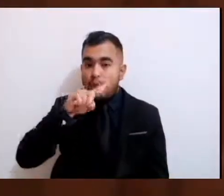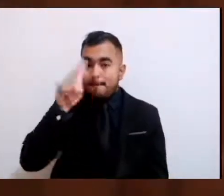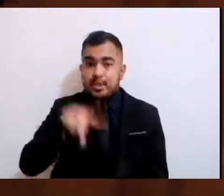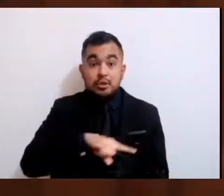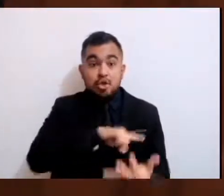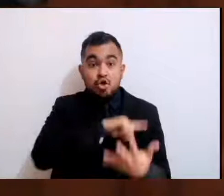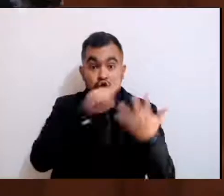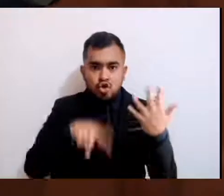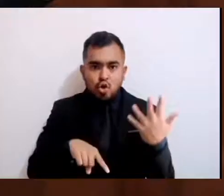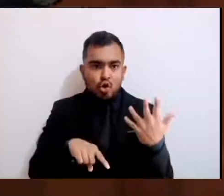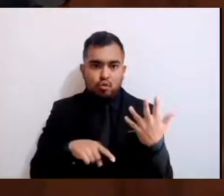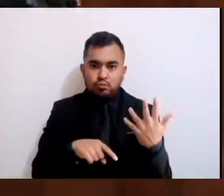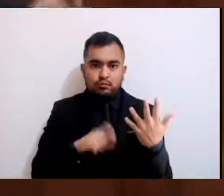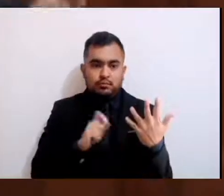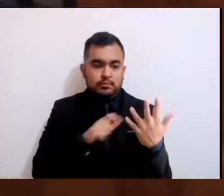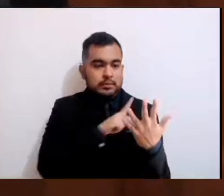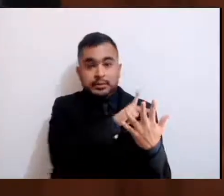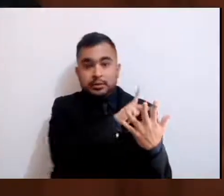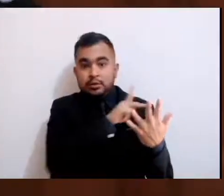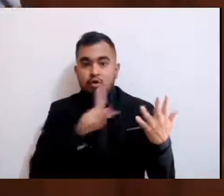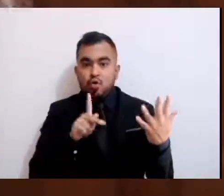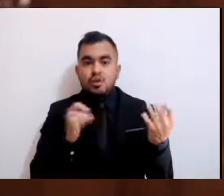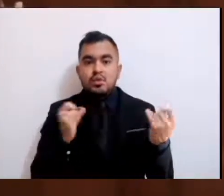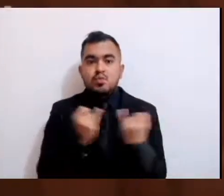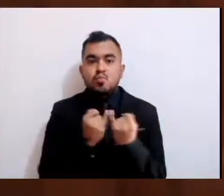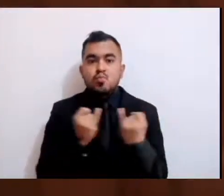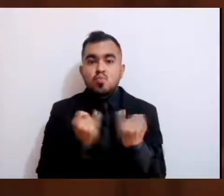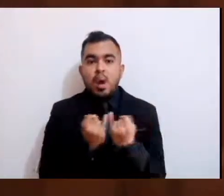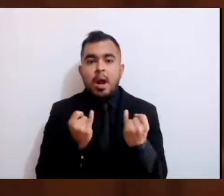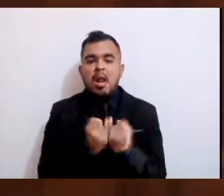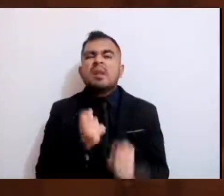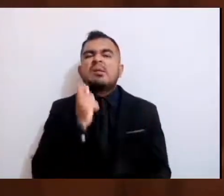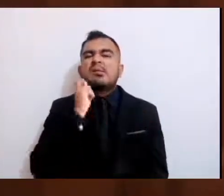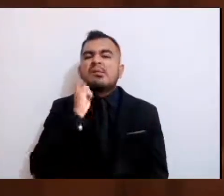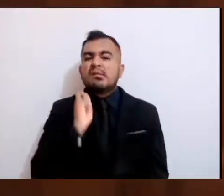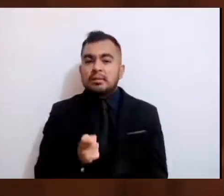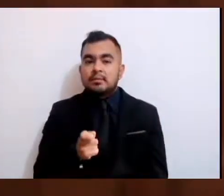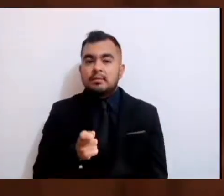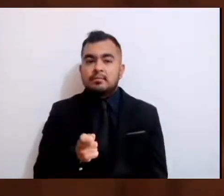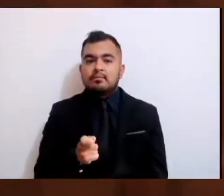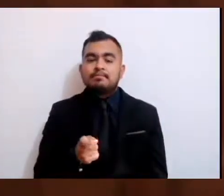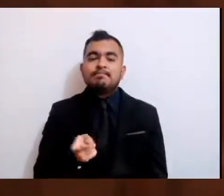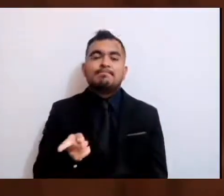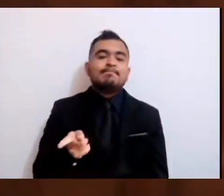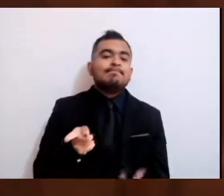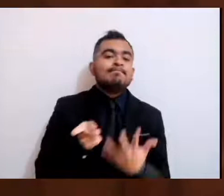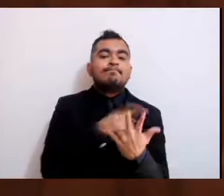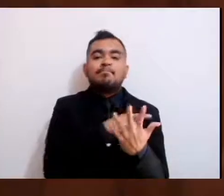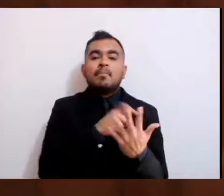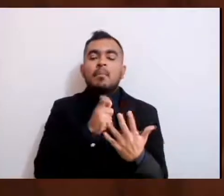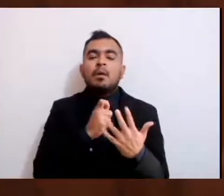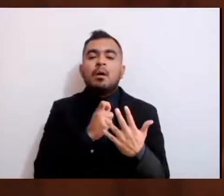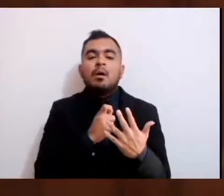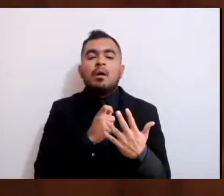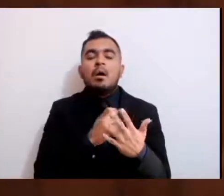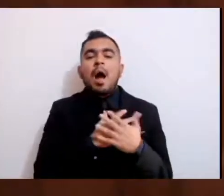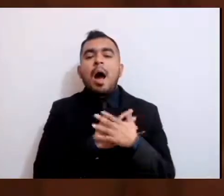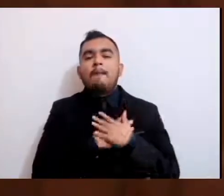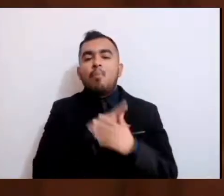denominador común, compartían el amor por la verdad y eran